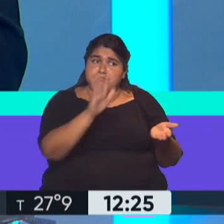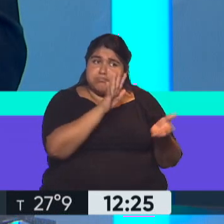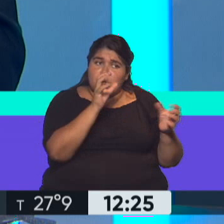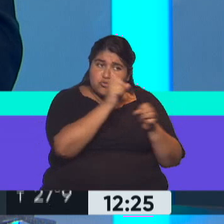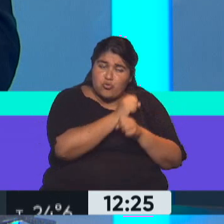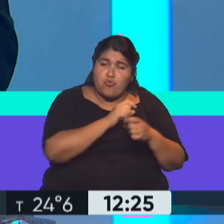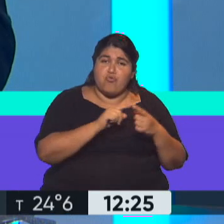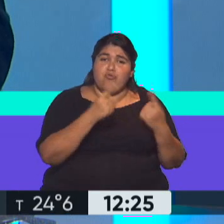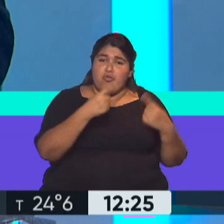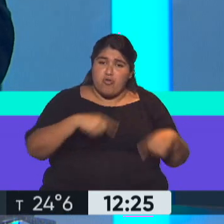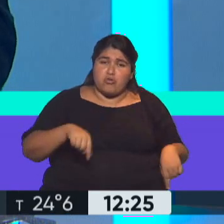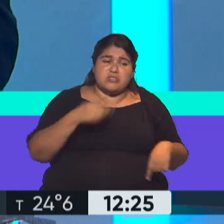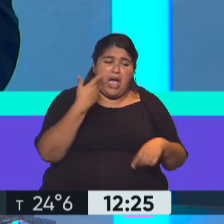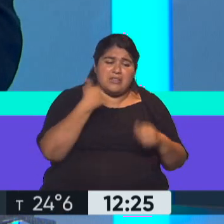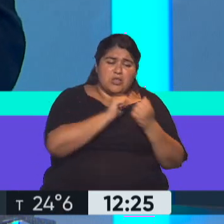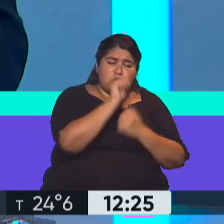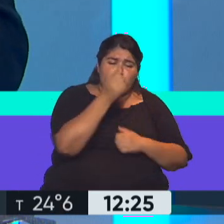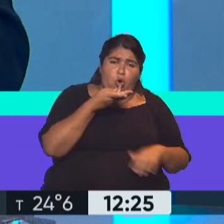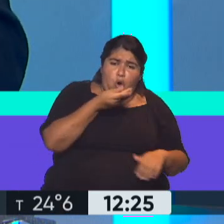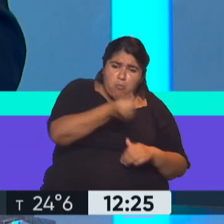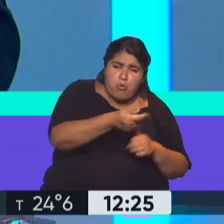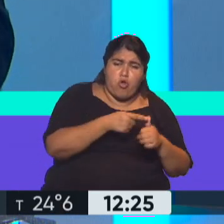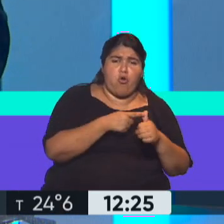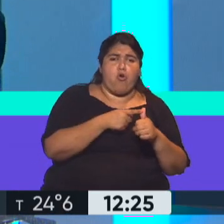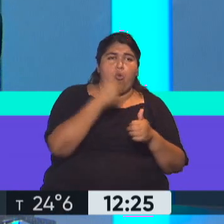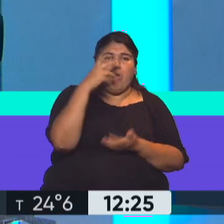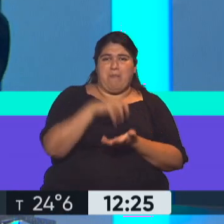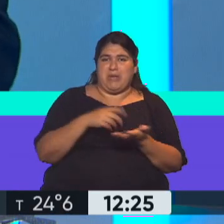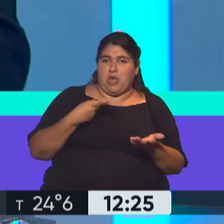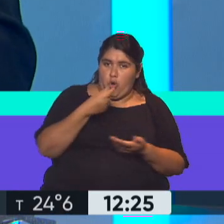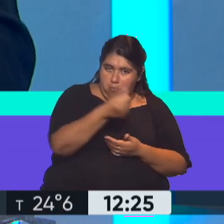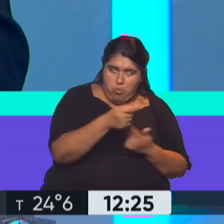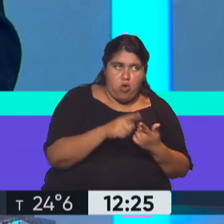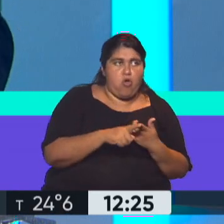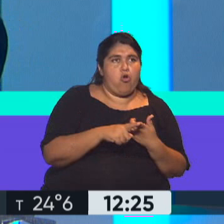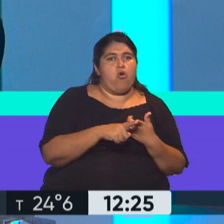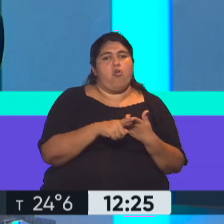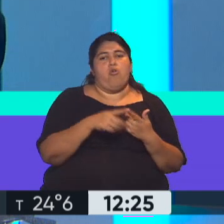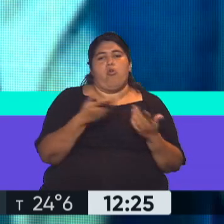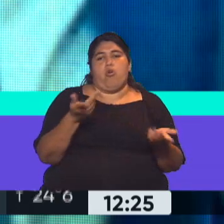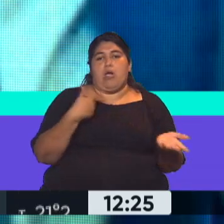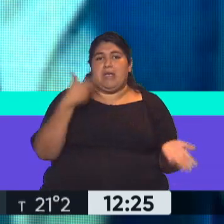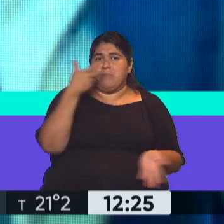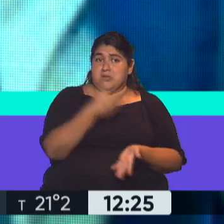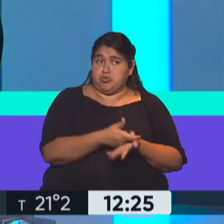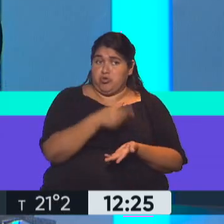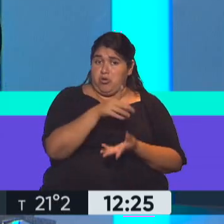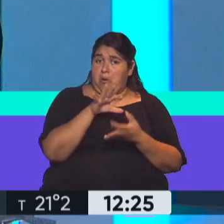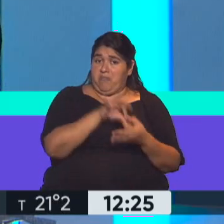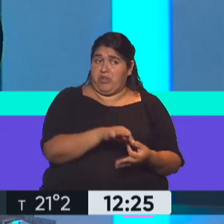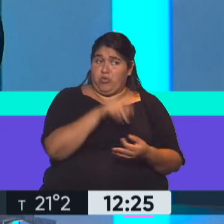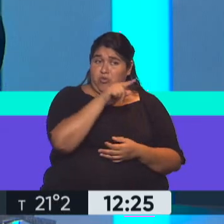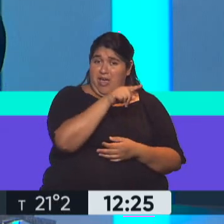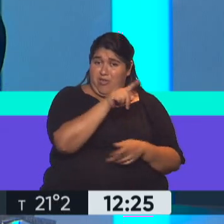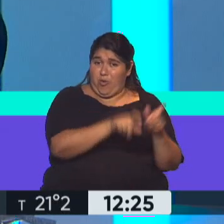títulos de deuda que compró una sola empresa, un fondo de inversión, que aparte está vinculado justamente con estos